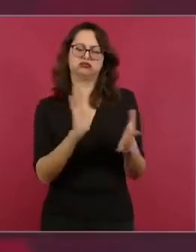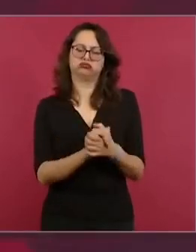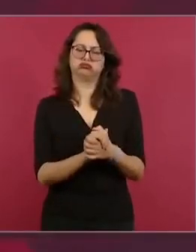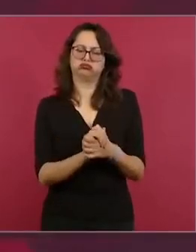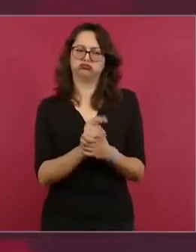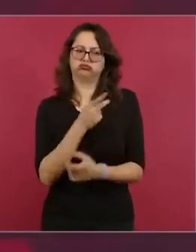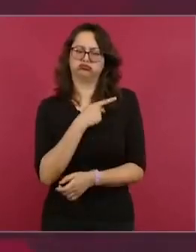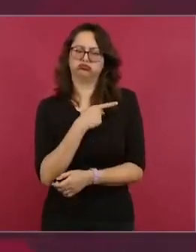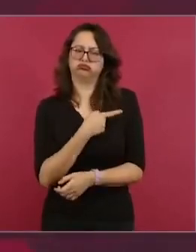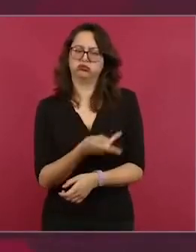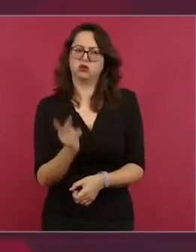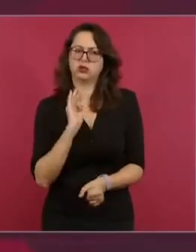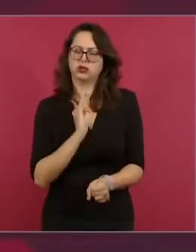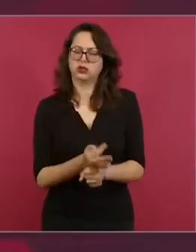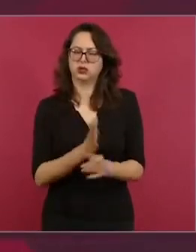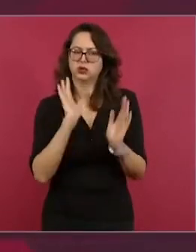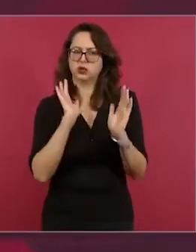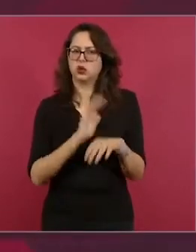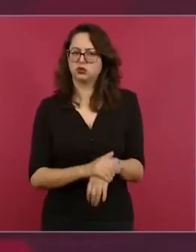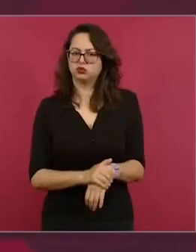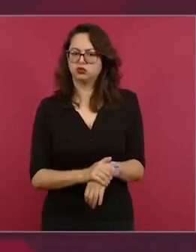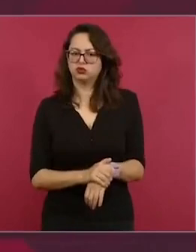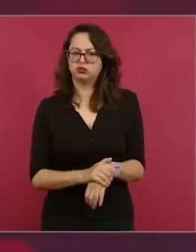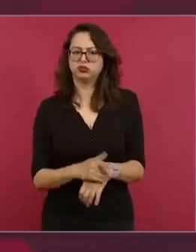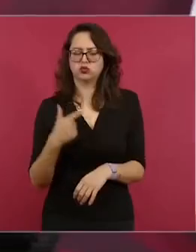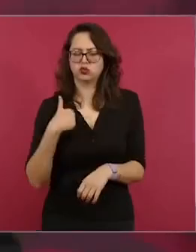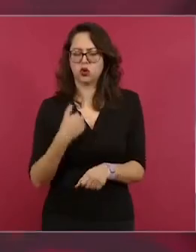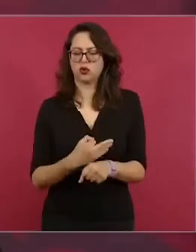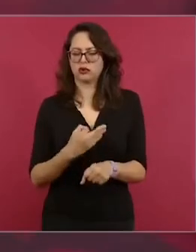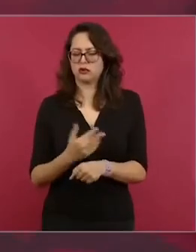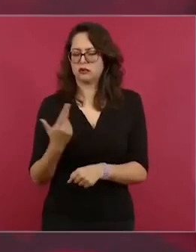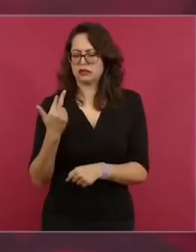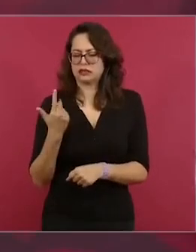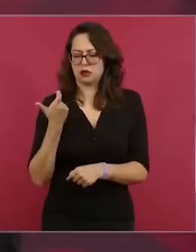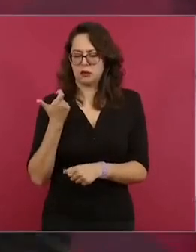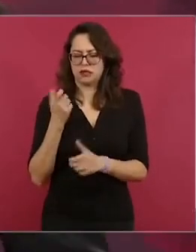mi 25 pesos, ahorita no traigo nada.